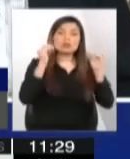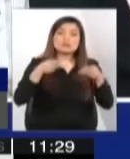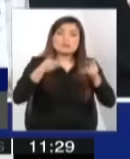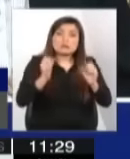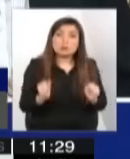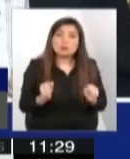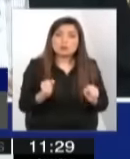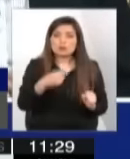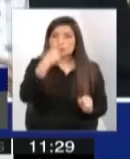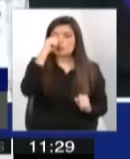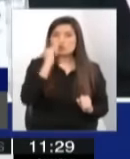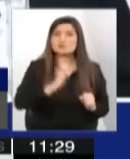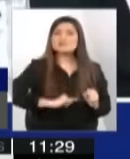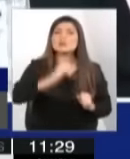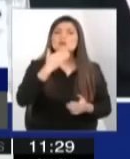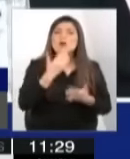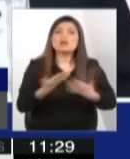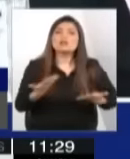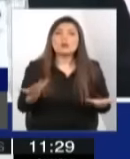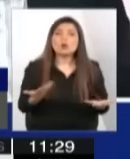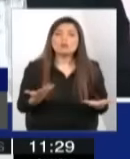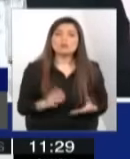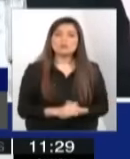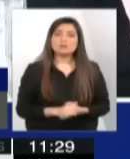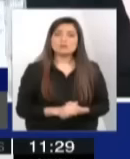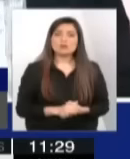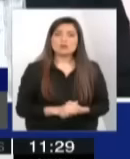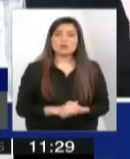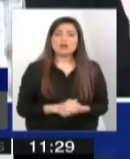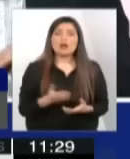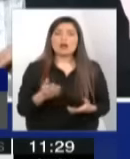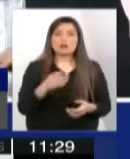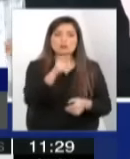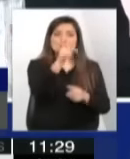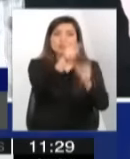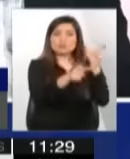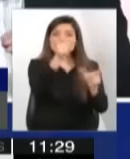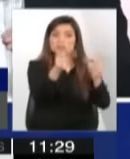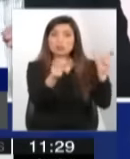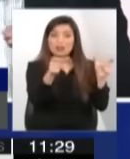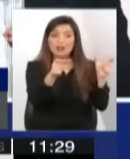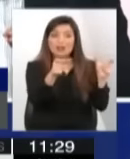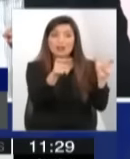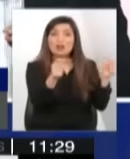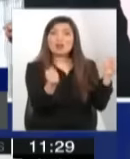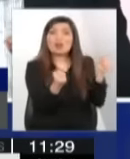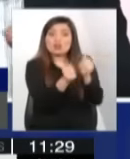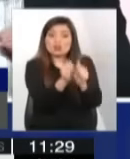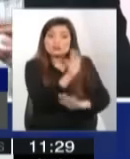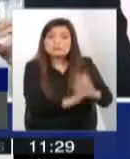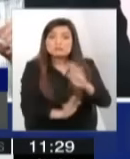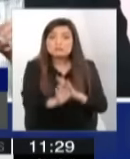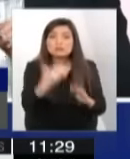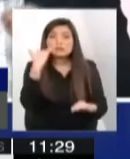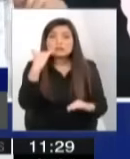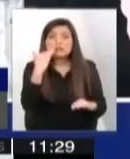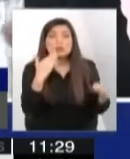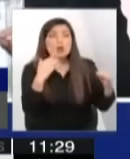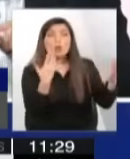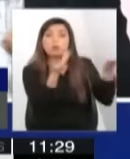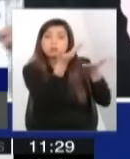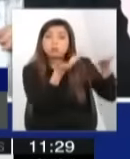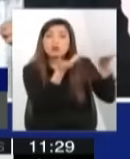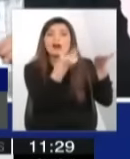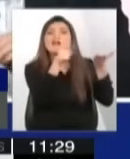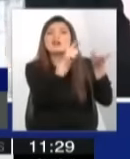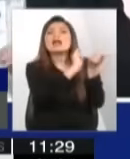cuando invertamos en cambiar, digamos, a educadores de trato directo, yo creo que ahí tenemos un flagelo muy importante y eso